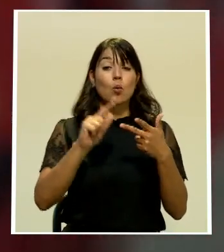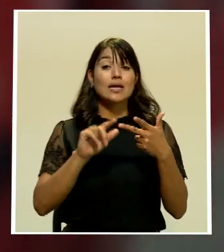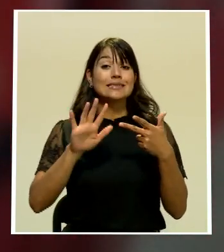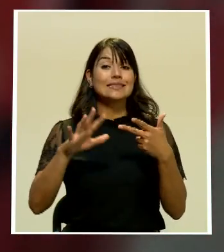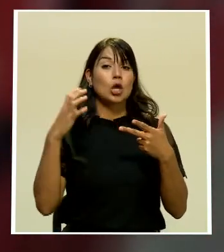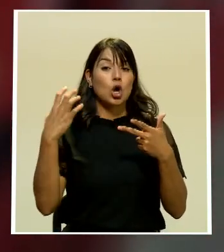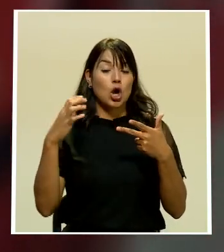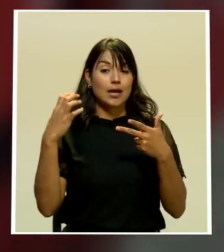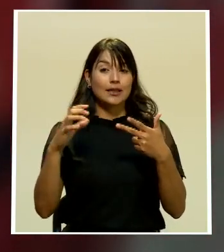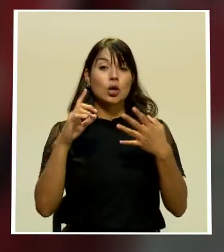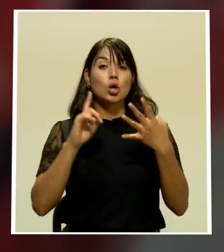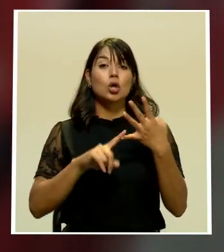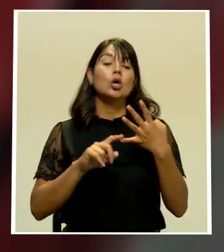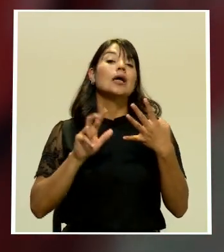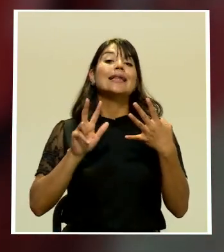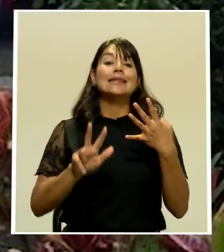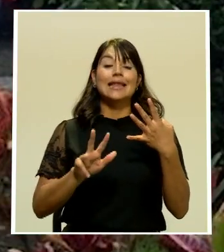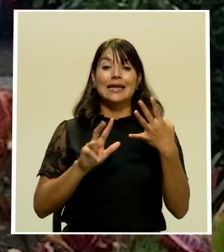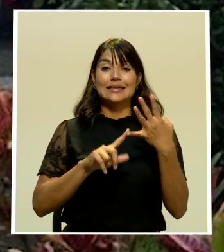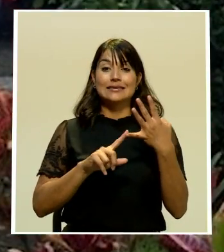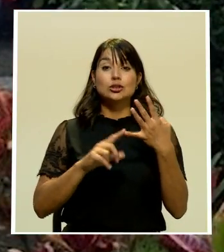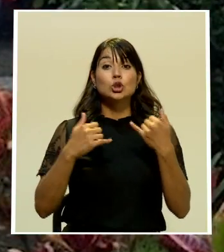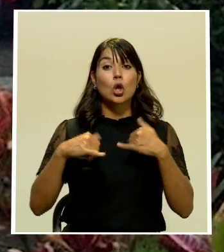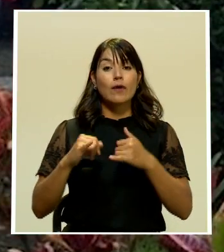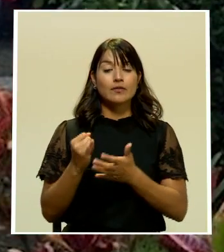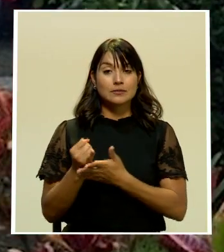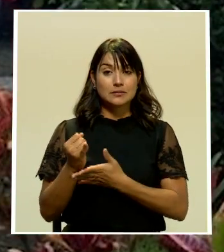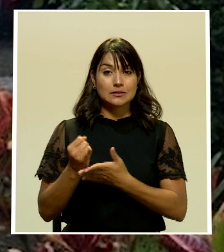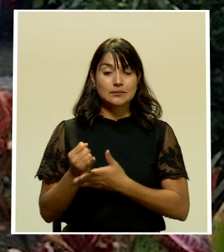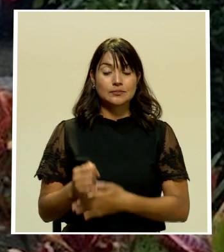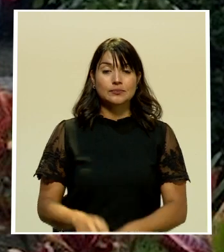Cartago y 3 se encuentran en investigación